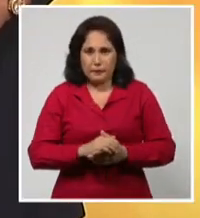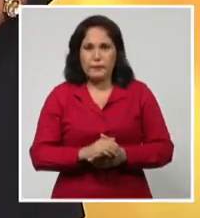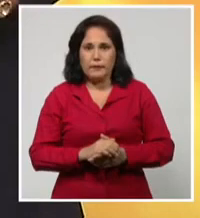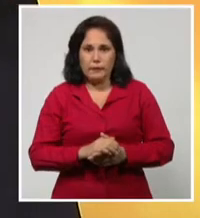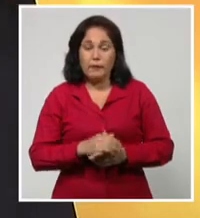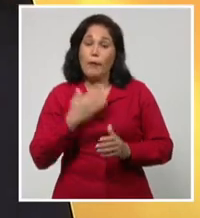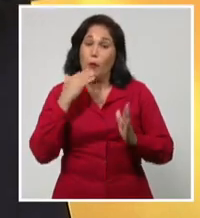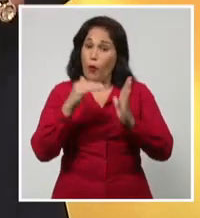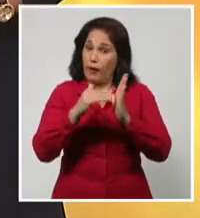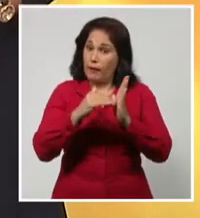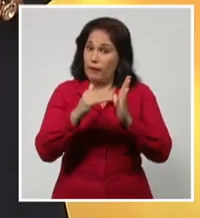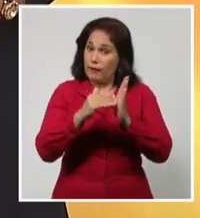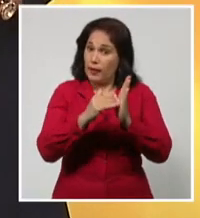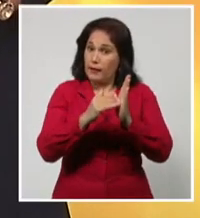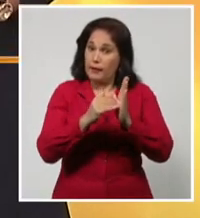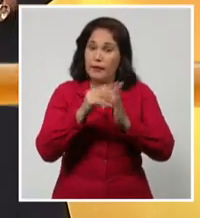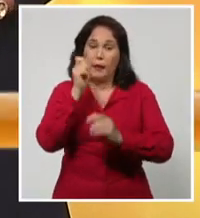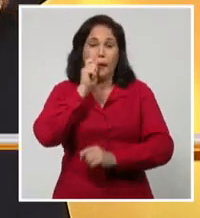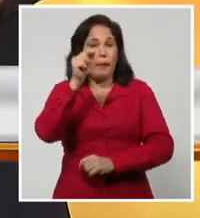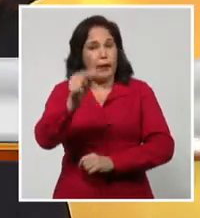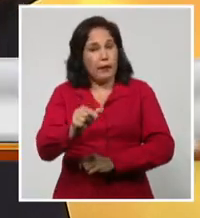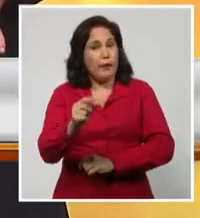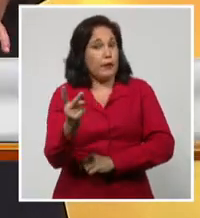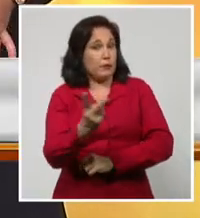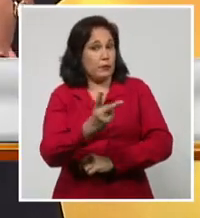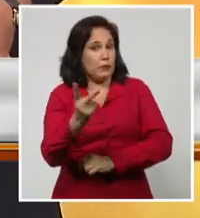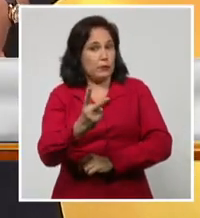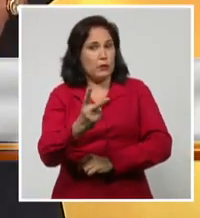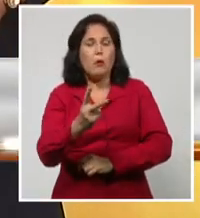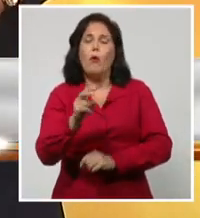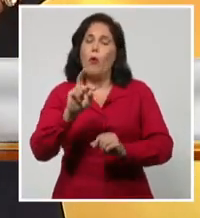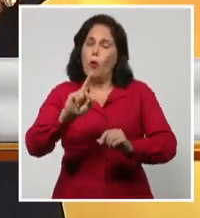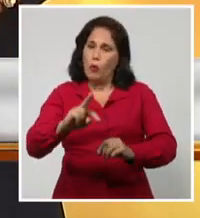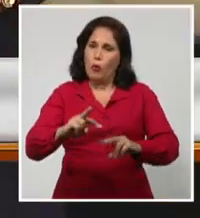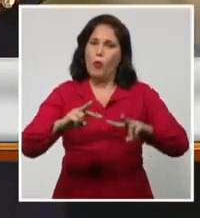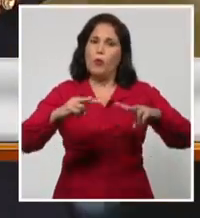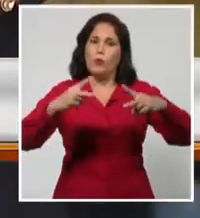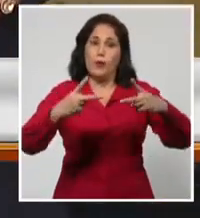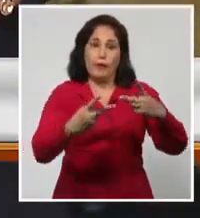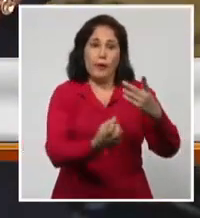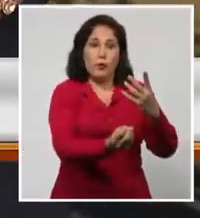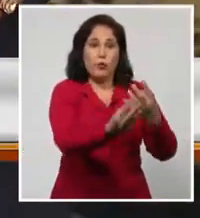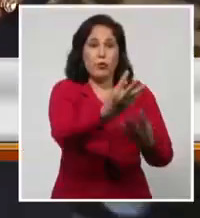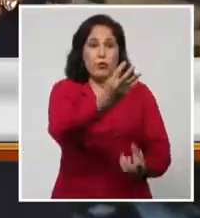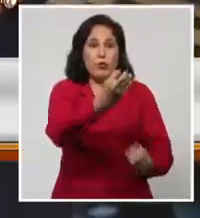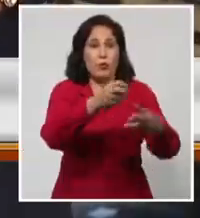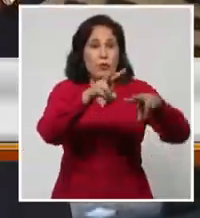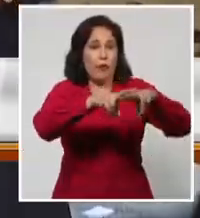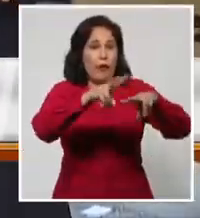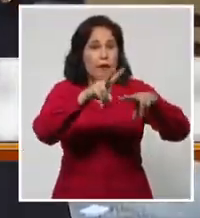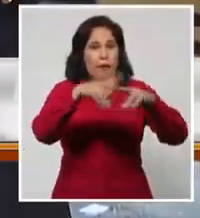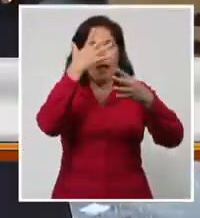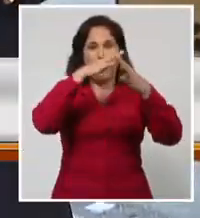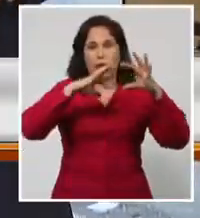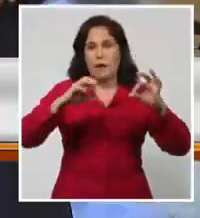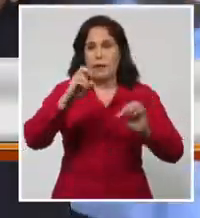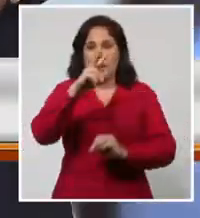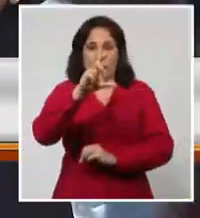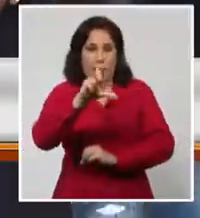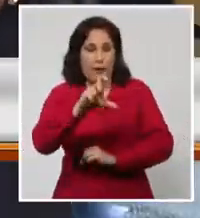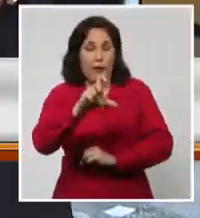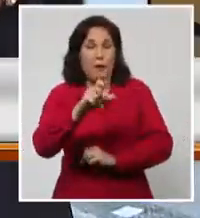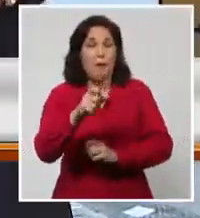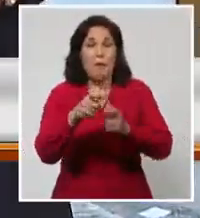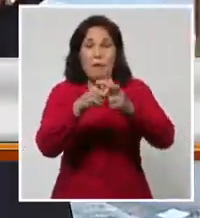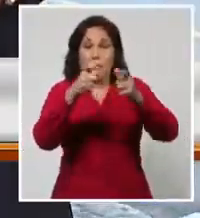Muy buenas tardes, Froyline, Diana, así es. Nuevos rebrotes en La Habana, Artemisa y Villa Clara, incrementos del